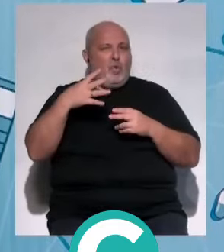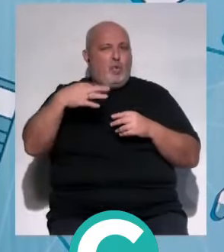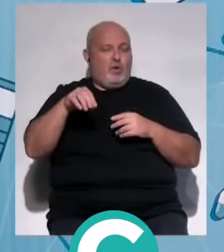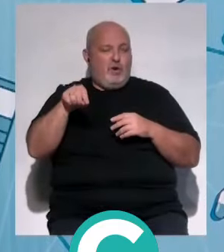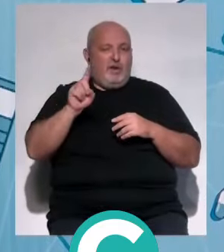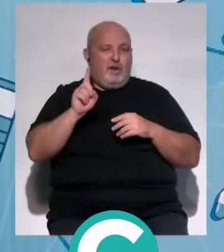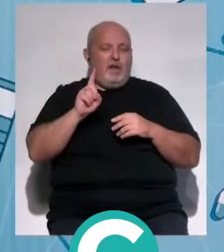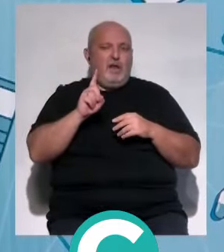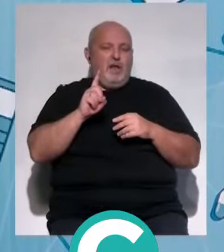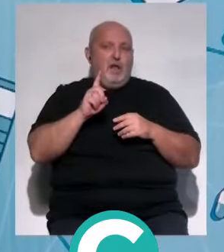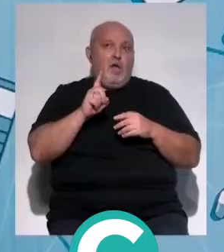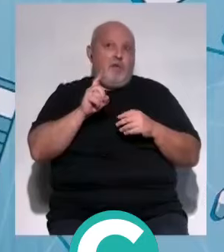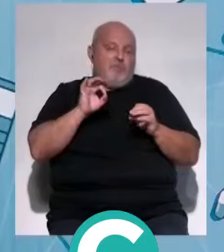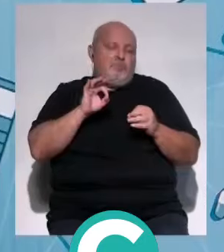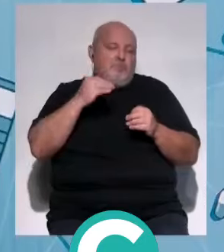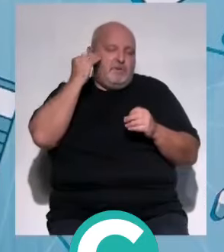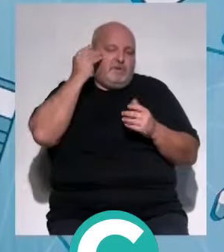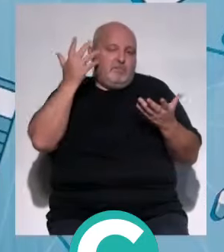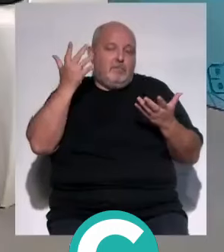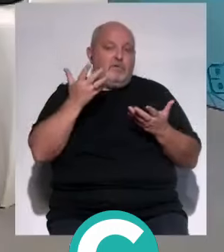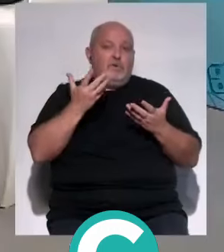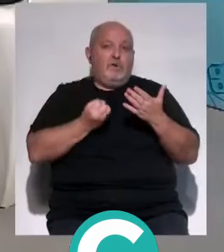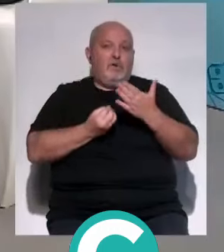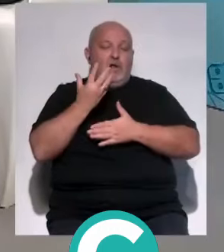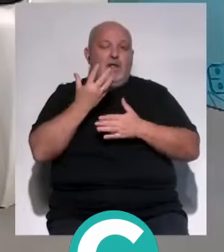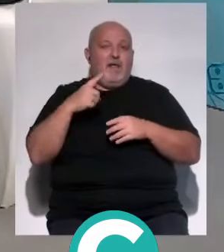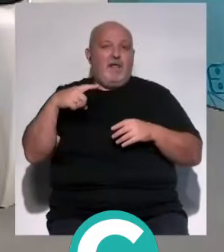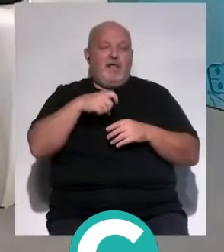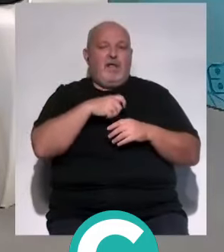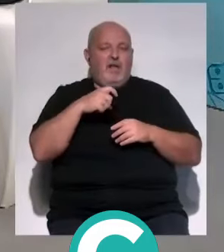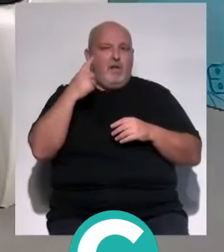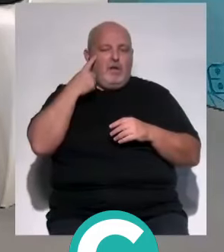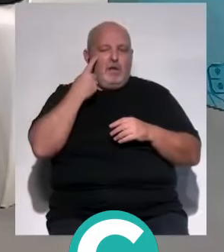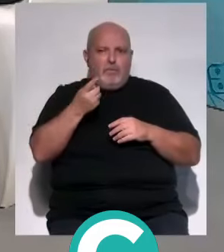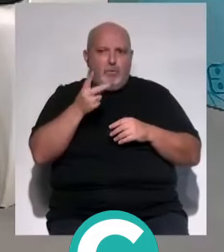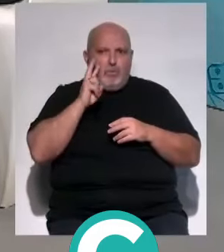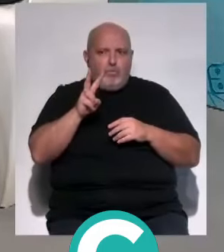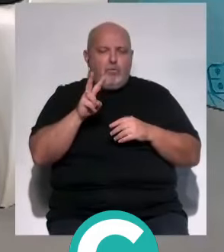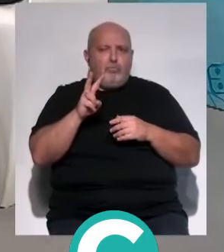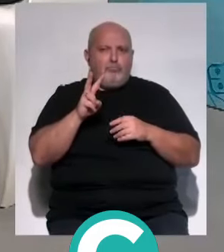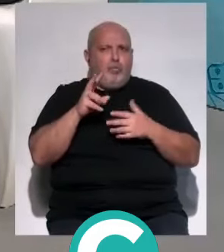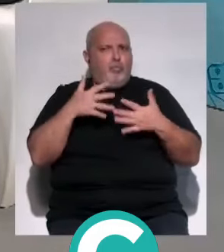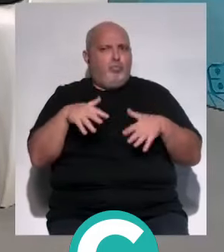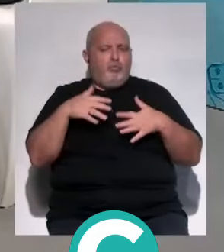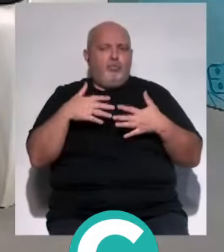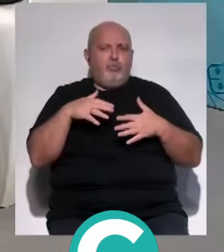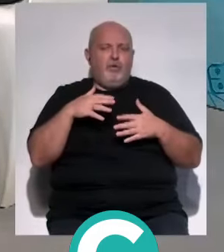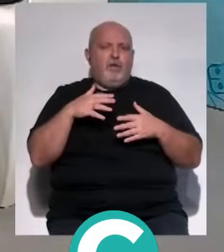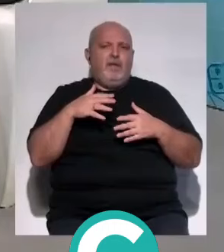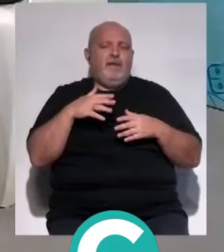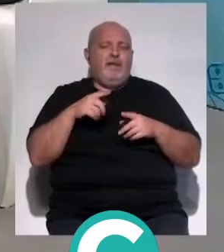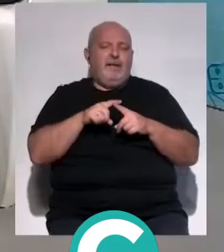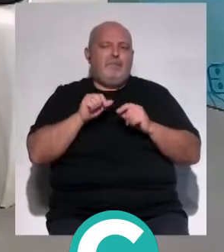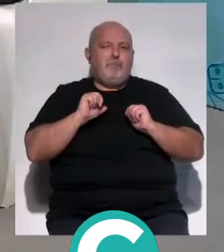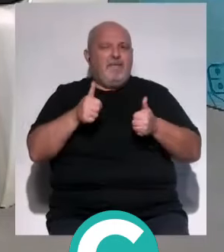que haya pasado un cáncer. Obviamente creo que cuando tú pasas un cáncer las orejitas se las has visto al lobo de todos los colores posibles y todos los tamaños. Entonces